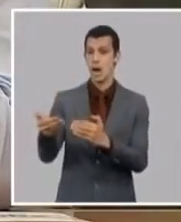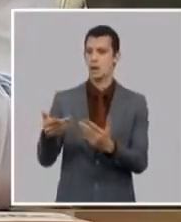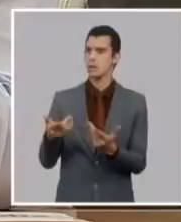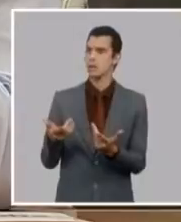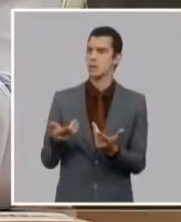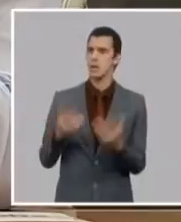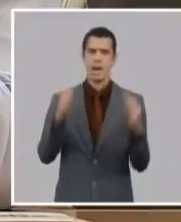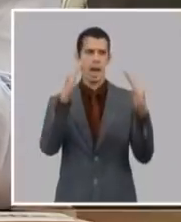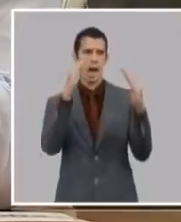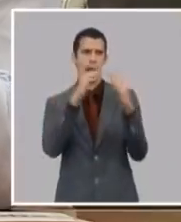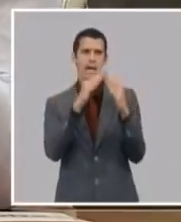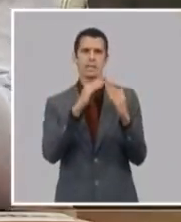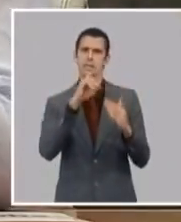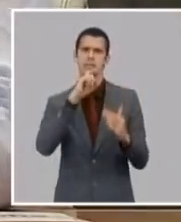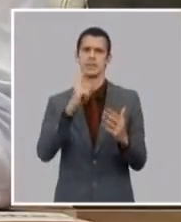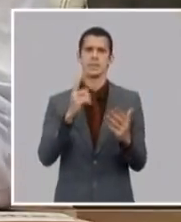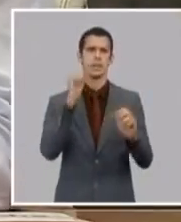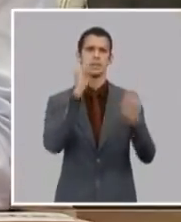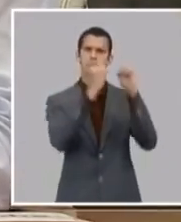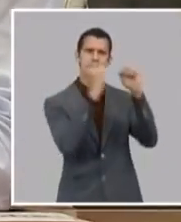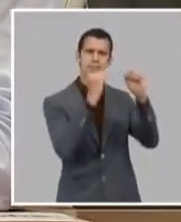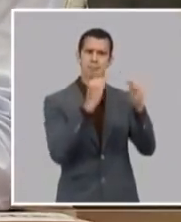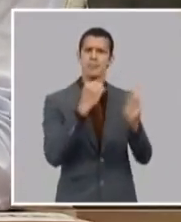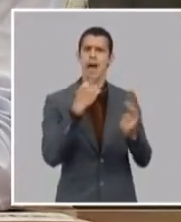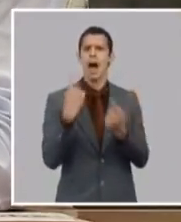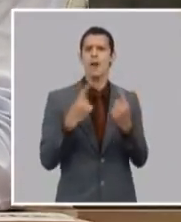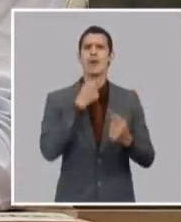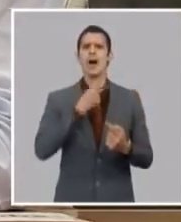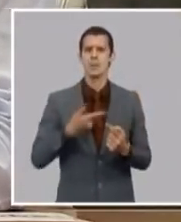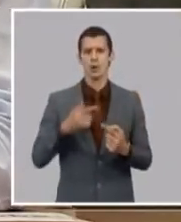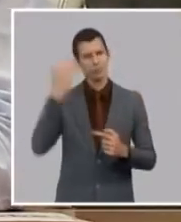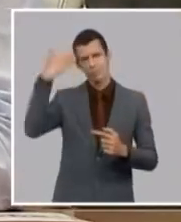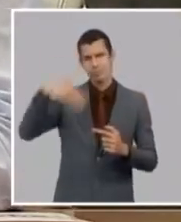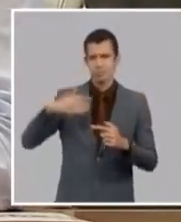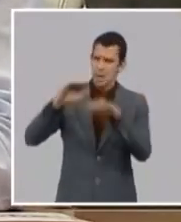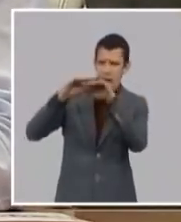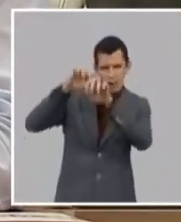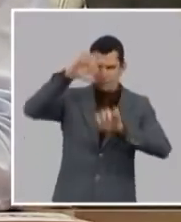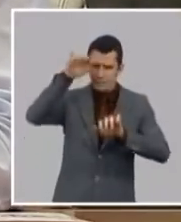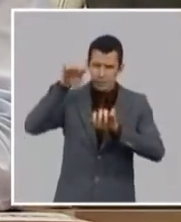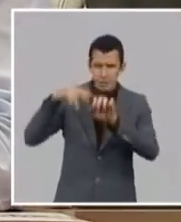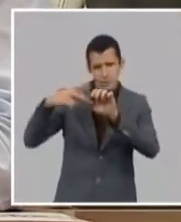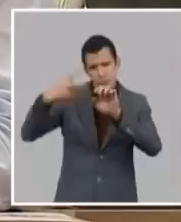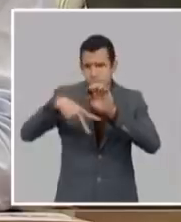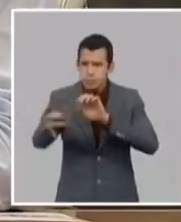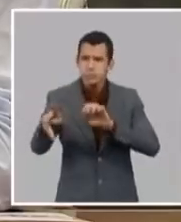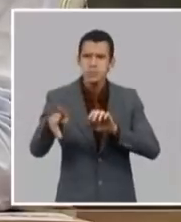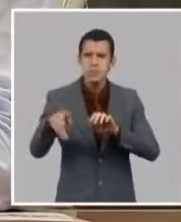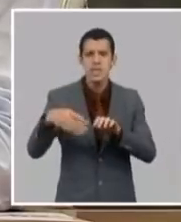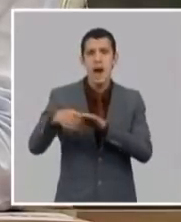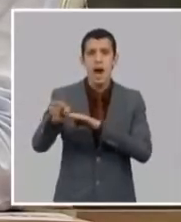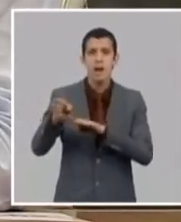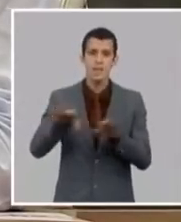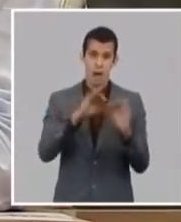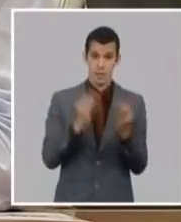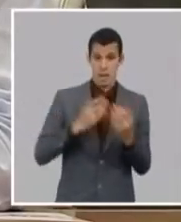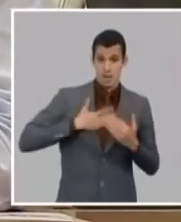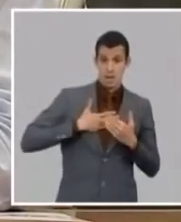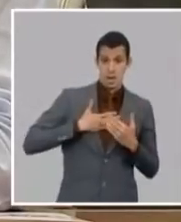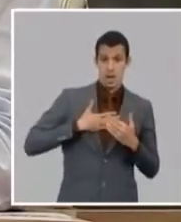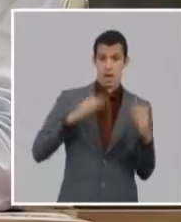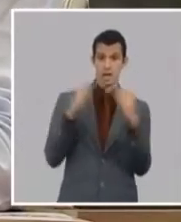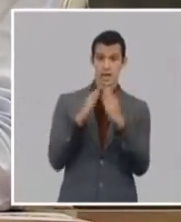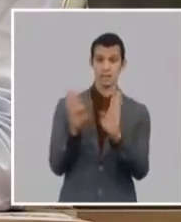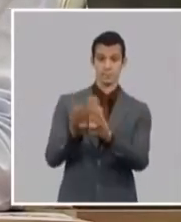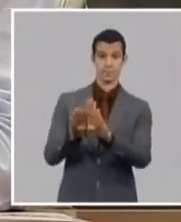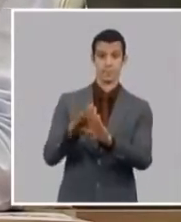escaparán por la ventana y usted desde afuera empezará a vociferar que soy un inecto para conducir las riendas de mi casa y que soy un